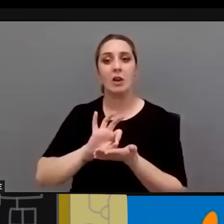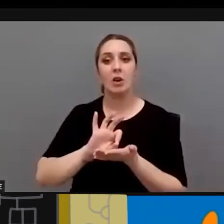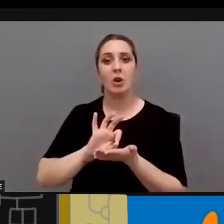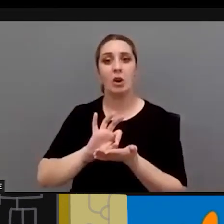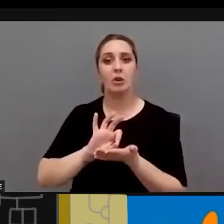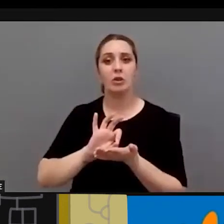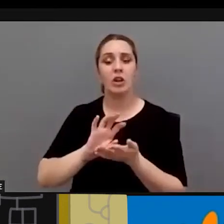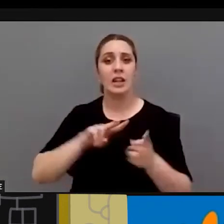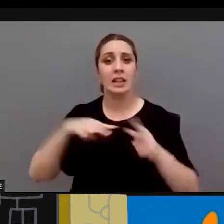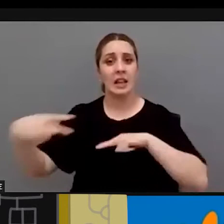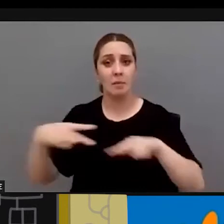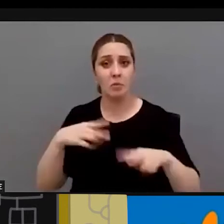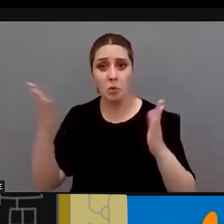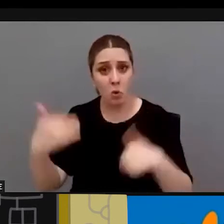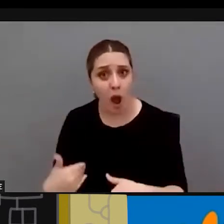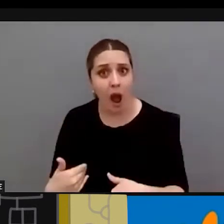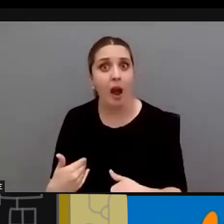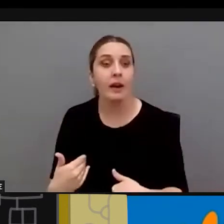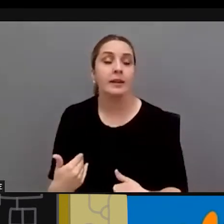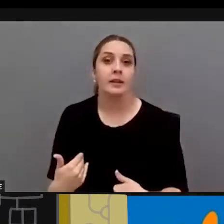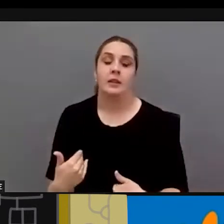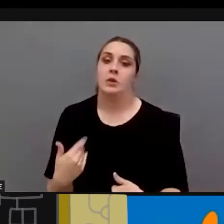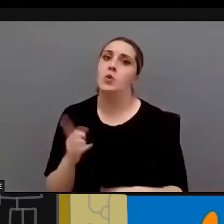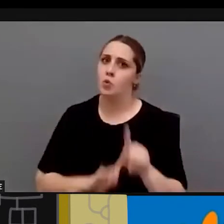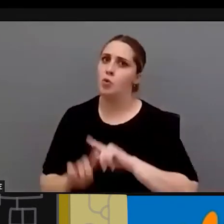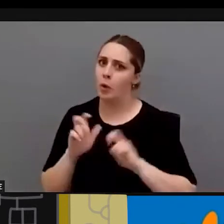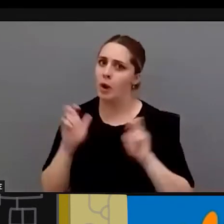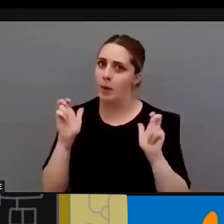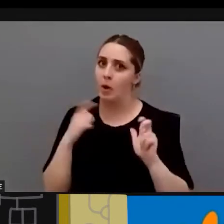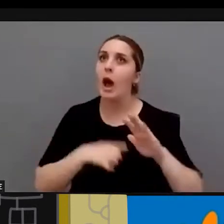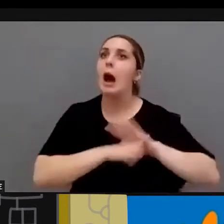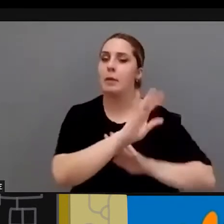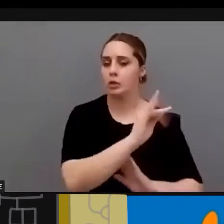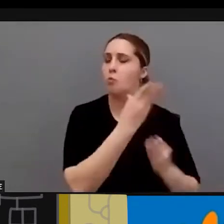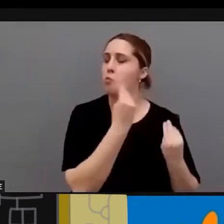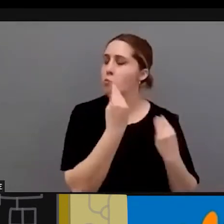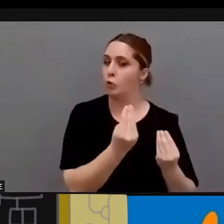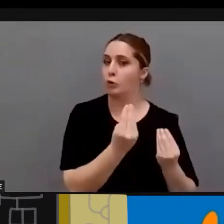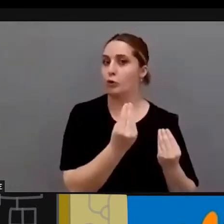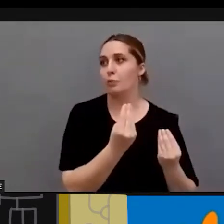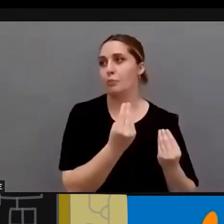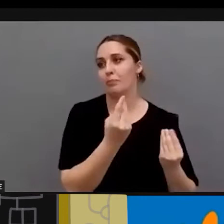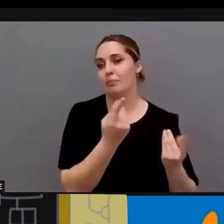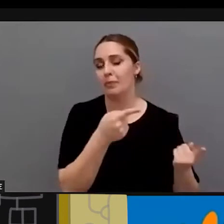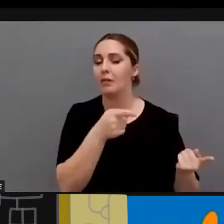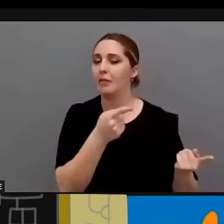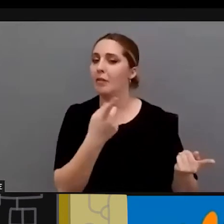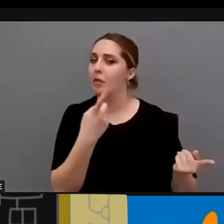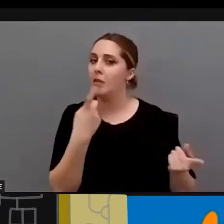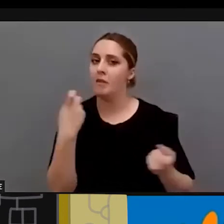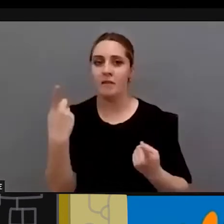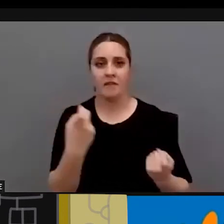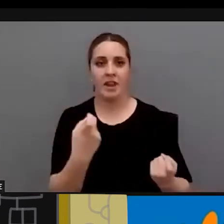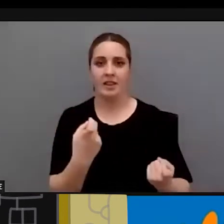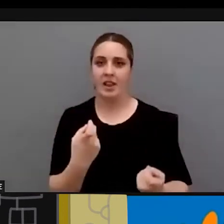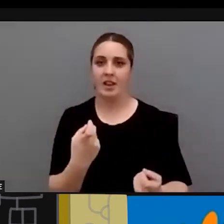de traducción es que en fin es todo un problema se ha avanzado claro que sí muchísimo pero yo creo que es ahí donde hay una gran laguna y